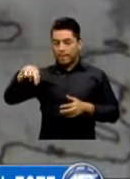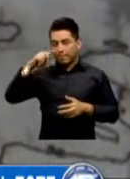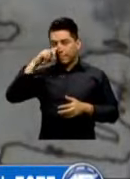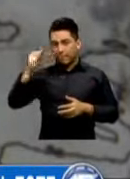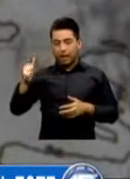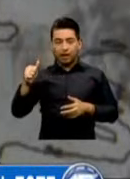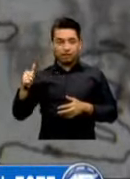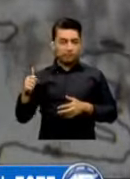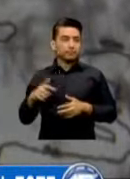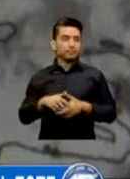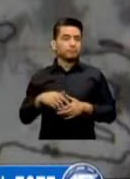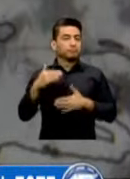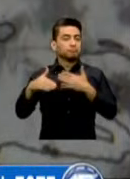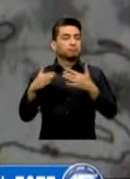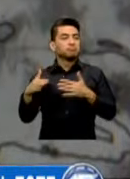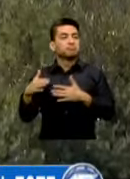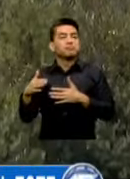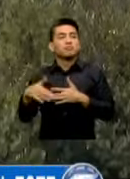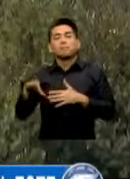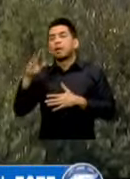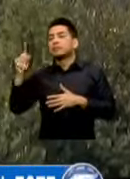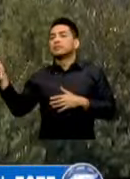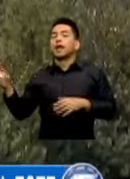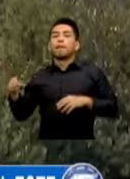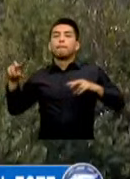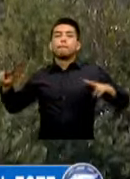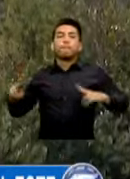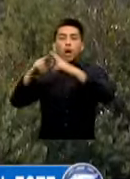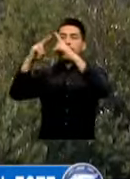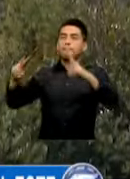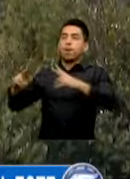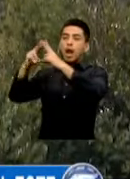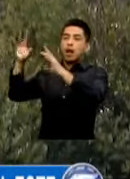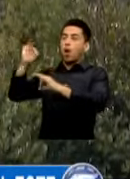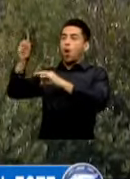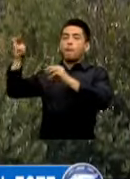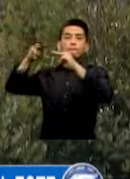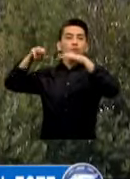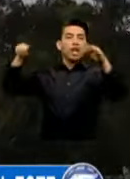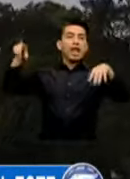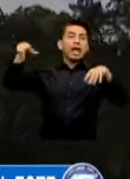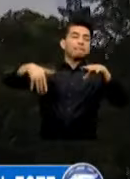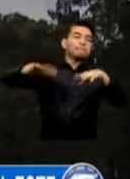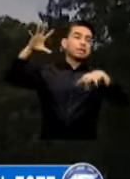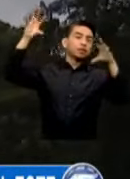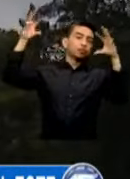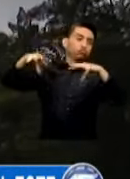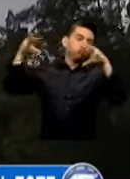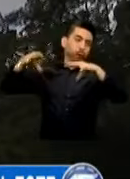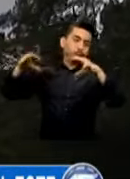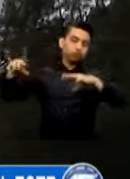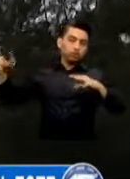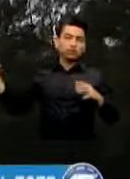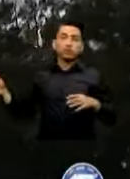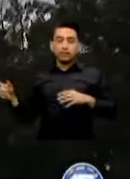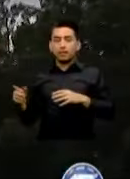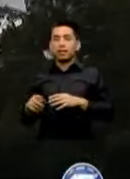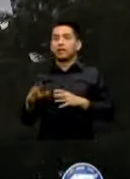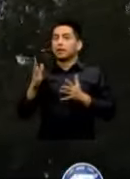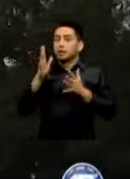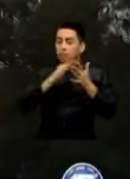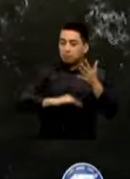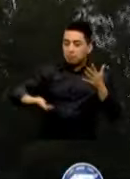Principalmente En Áreas Volcánicas O Montañosas El Insibume Señaló Que La Mayoría De Acumulado Se Presentará En Áreas De La Boca Costa